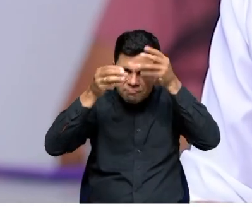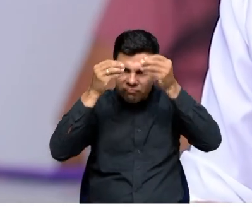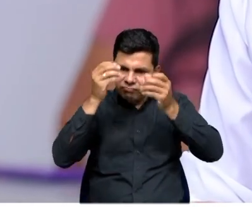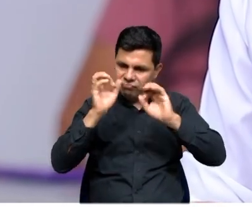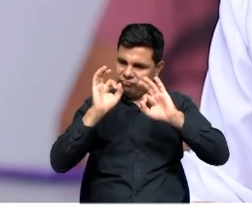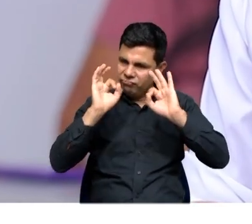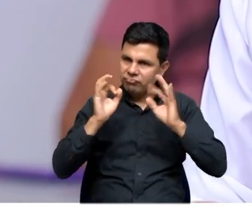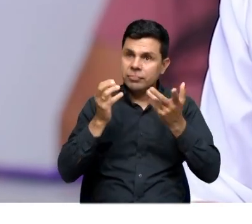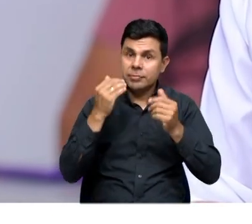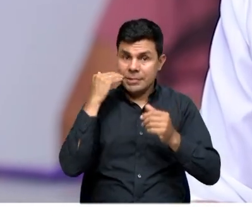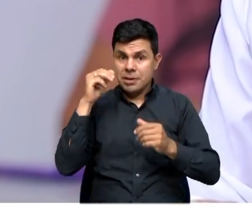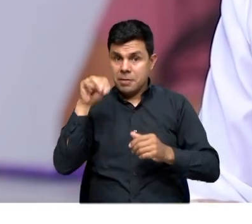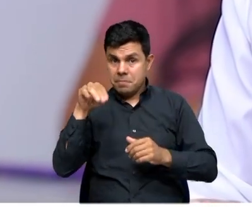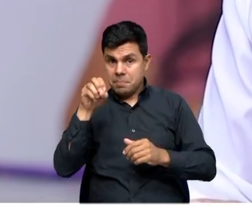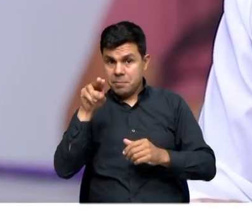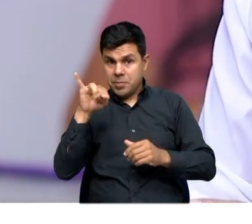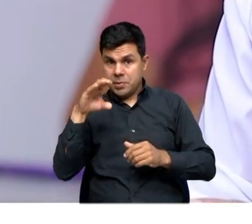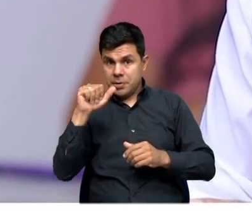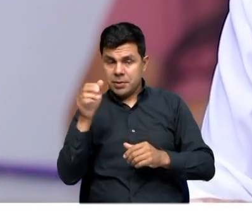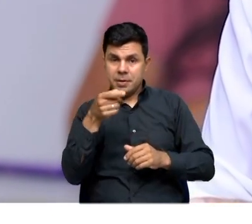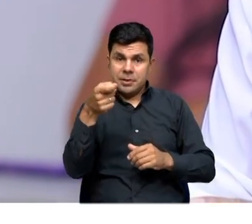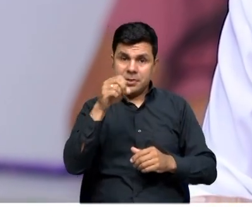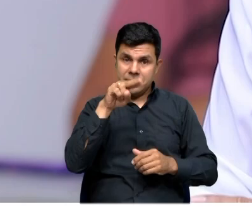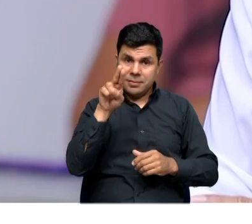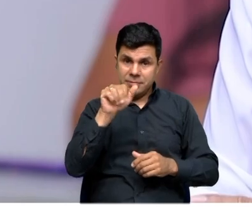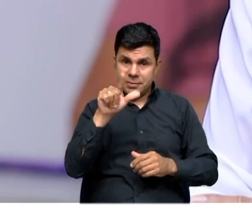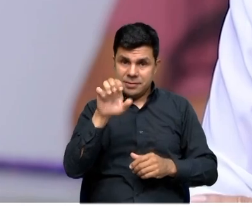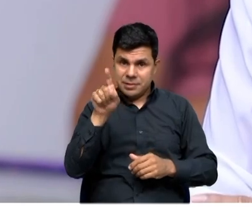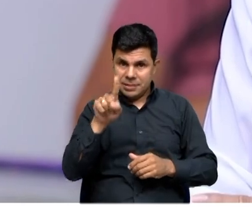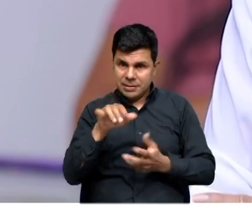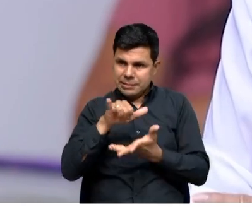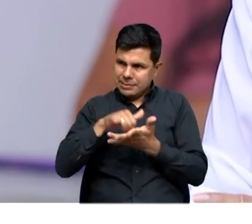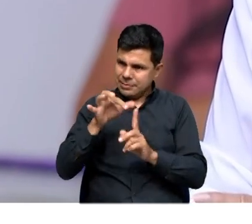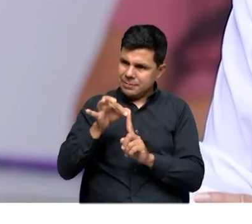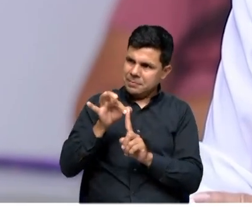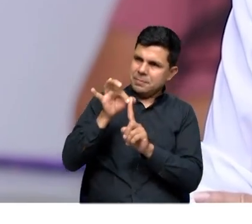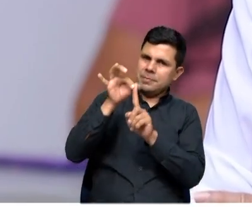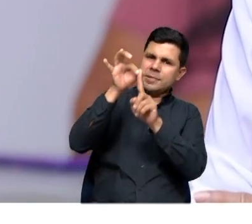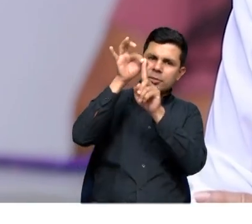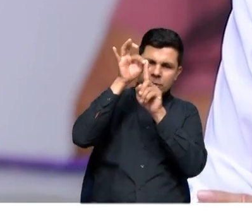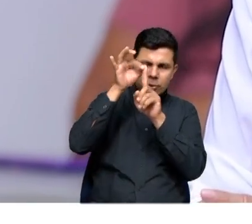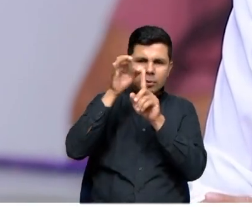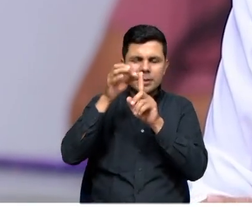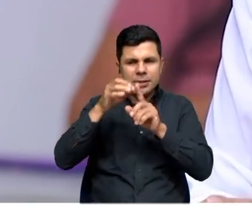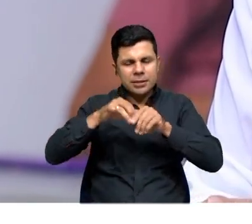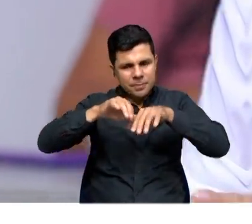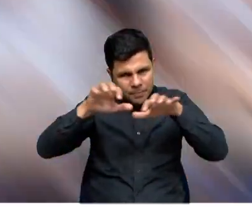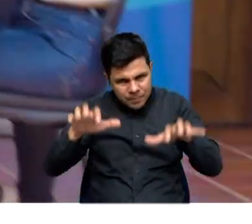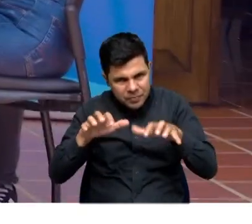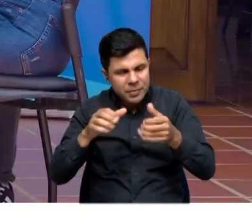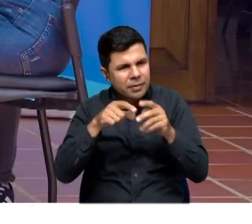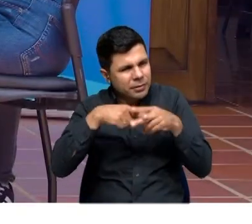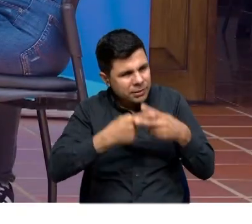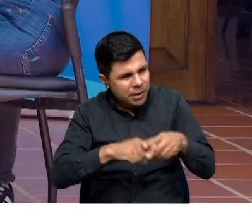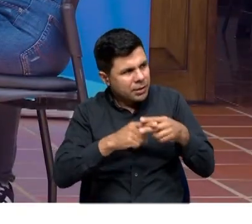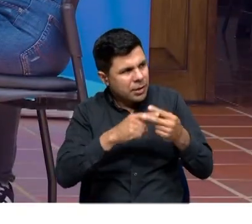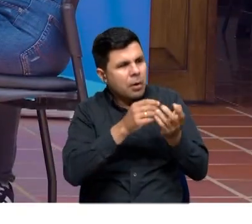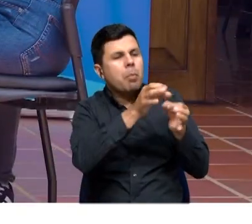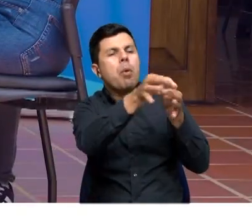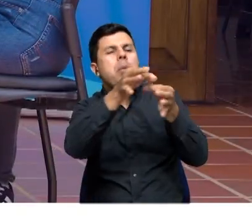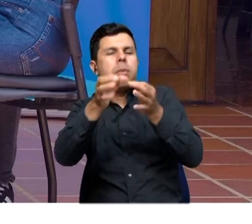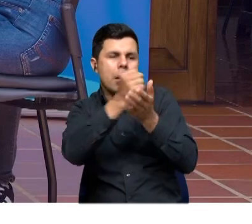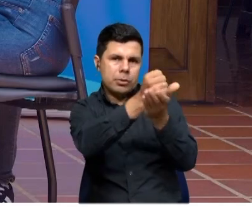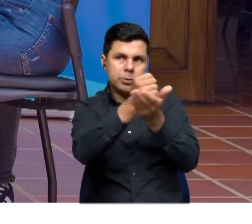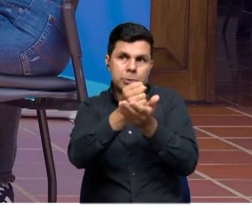Mónica González, también pues a la electrificadora de Santander, por permitir y traer estos espacios, estos talleres. Matanza se encuentra